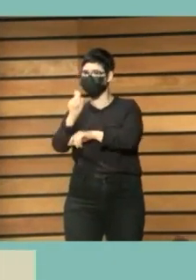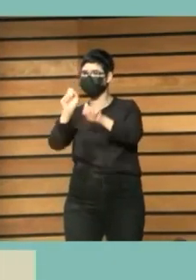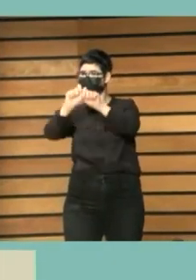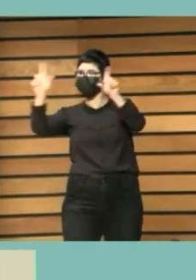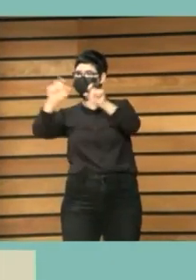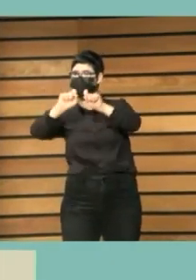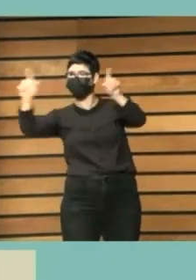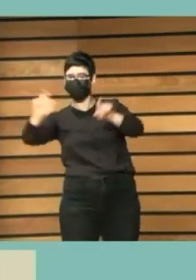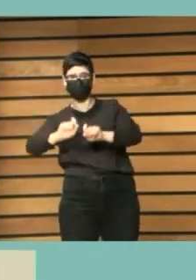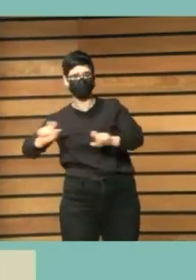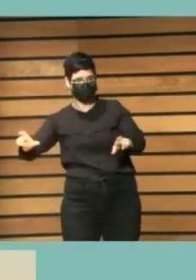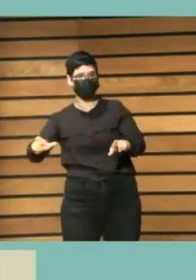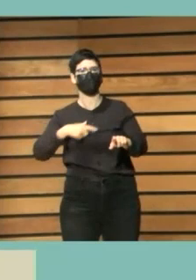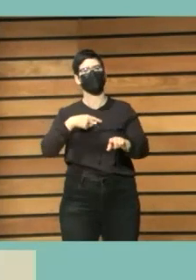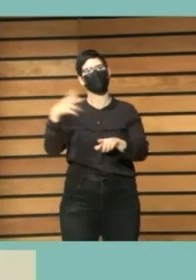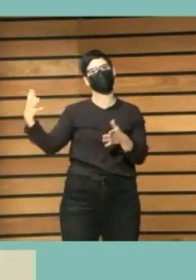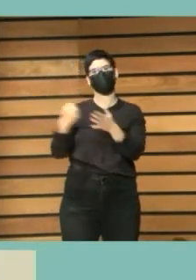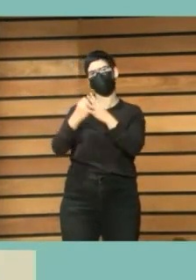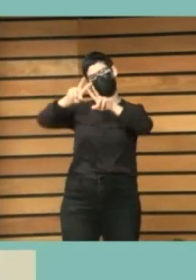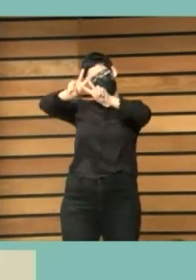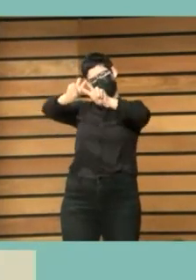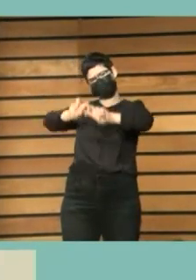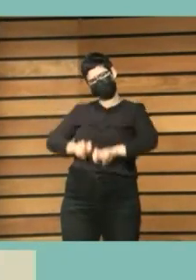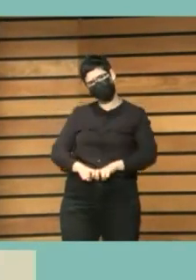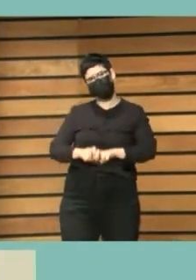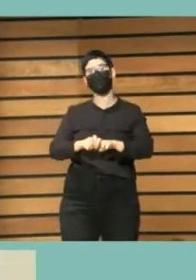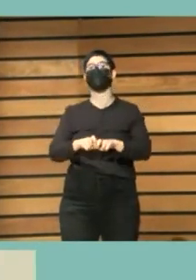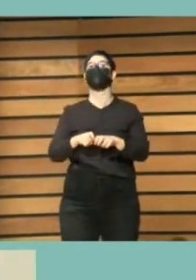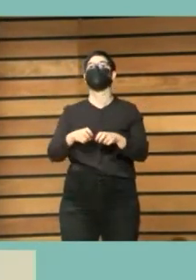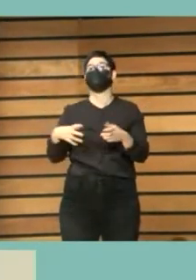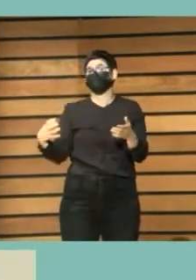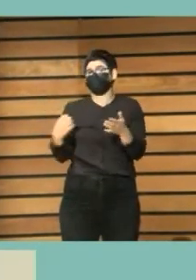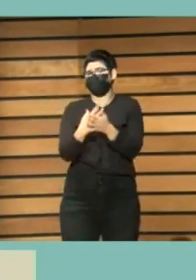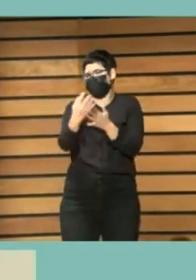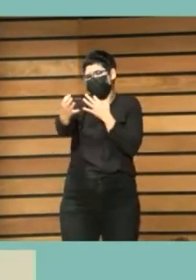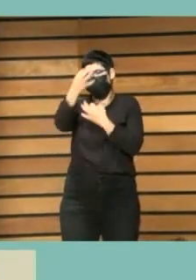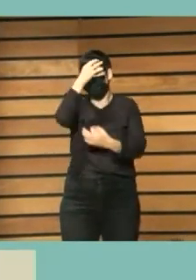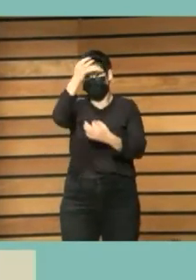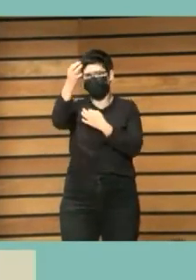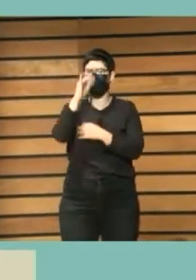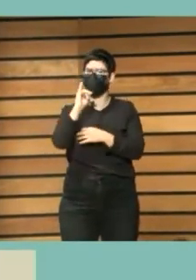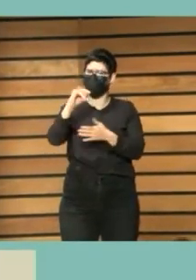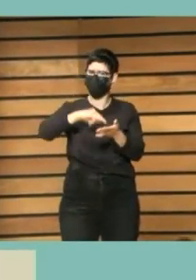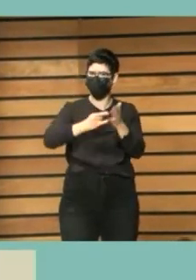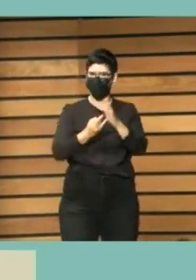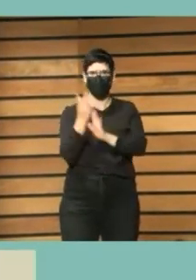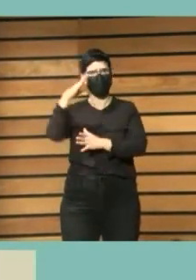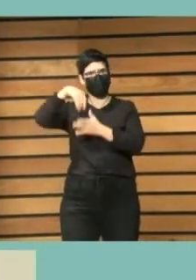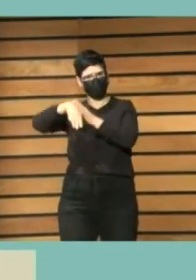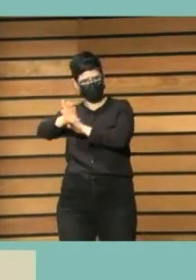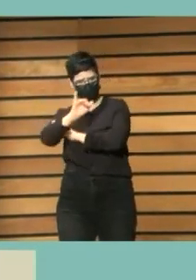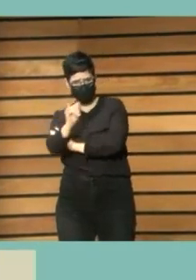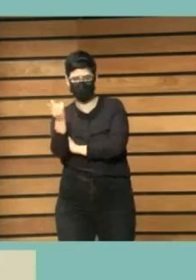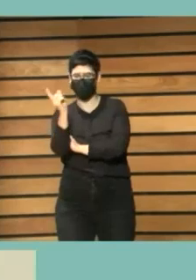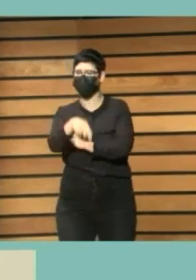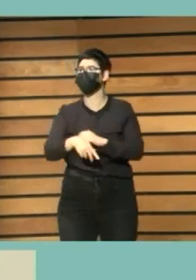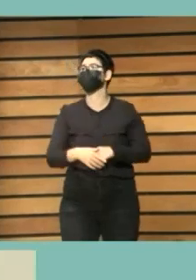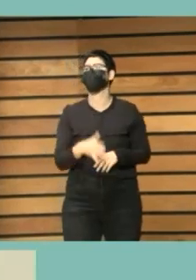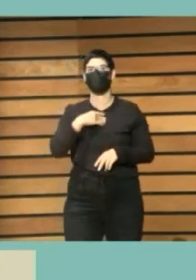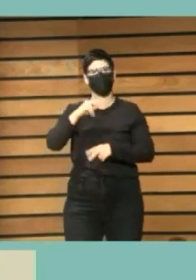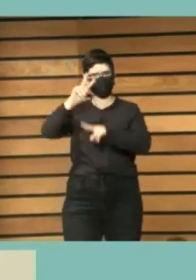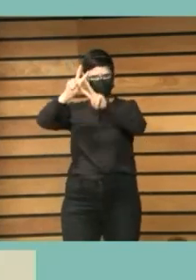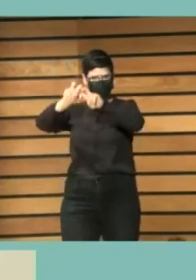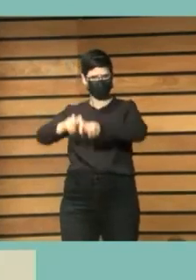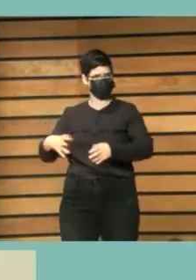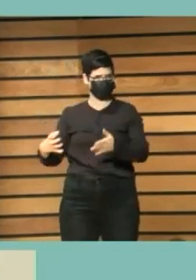tanto al análisis que hicimos, a la investigación como al proyecto. La propuesta para diferentes colegios y